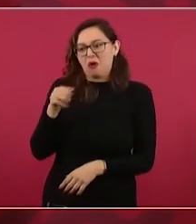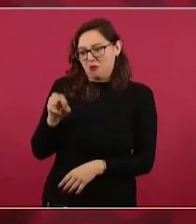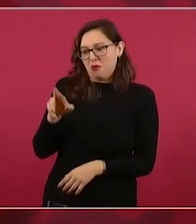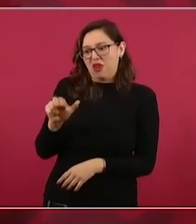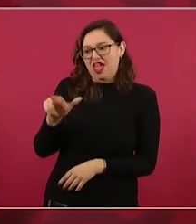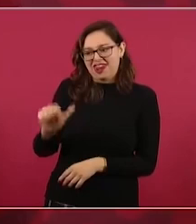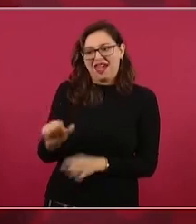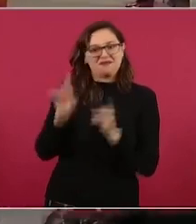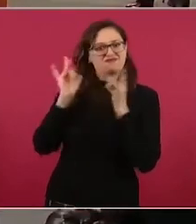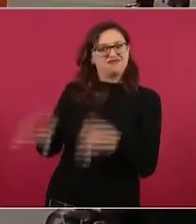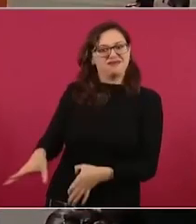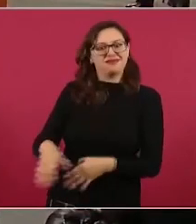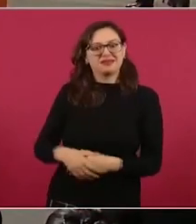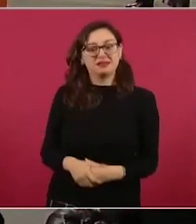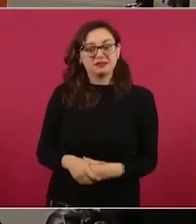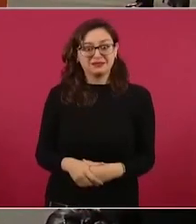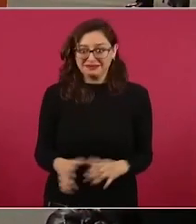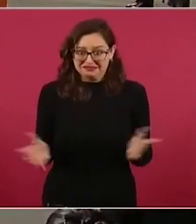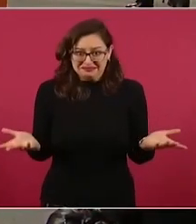sea